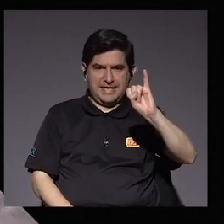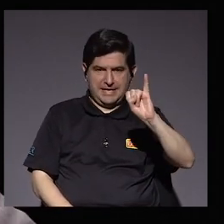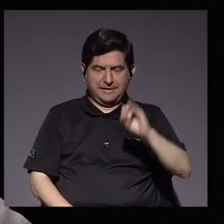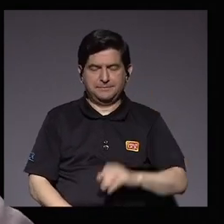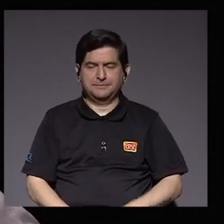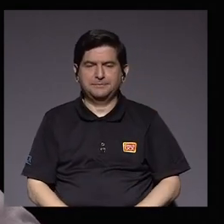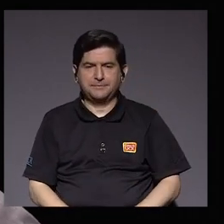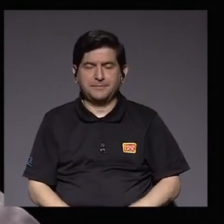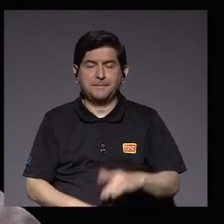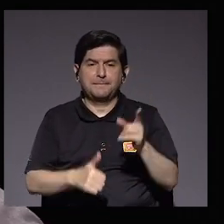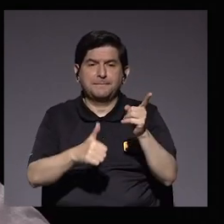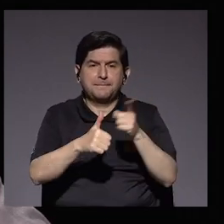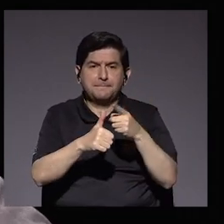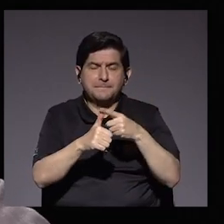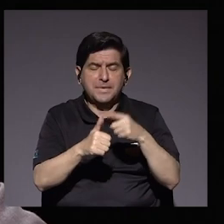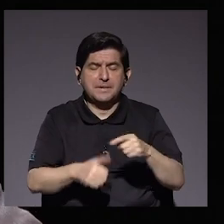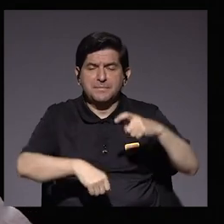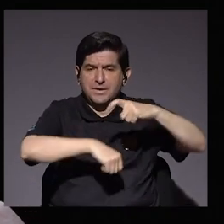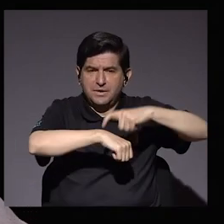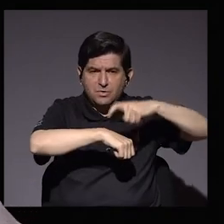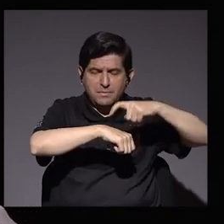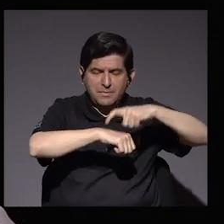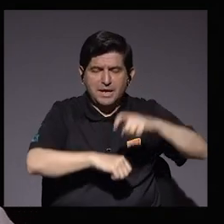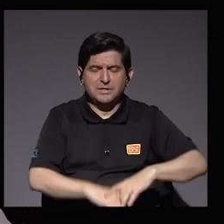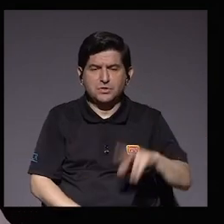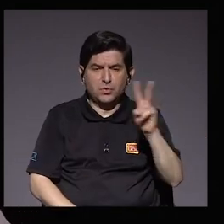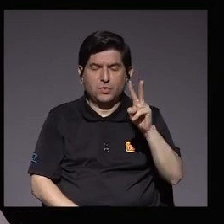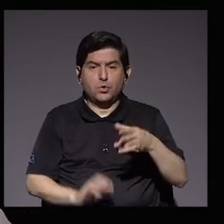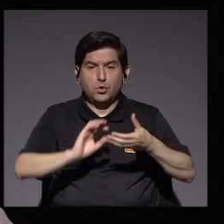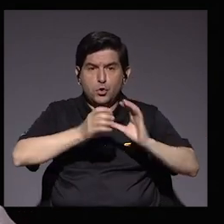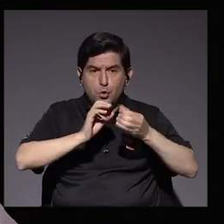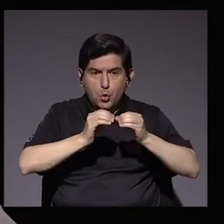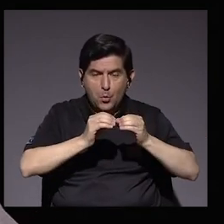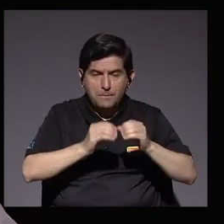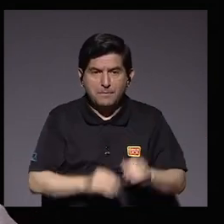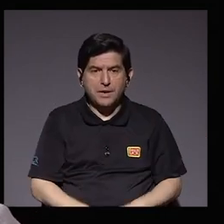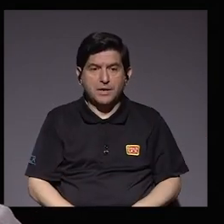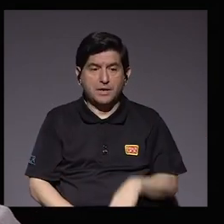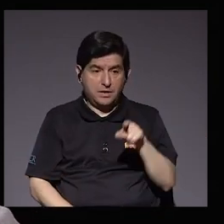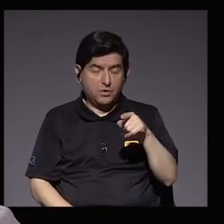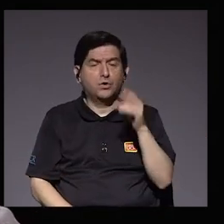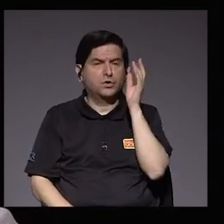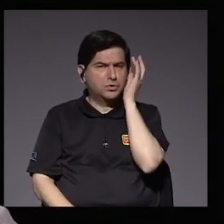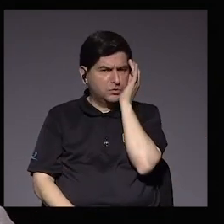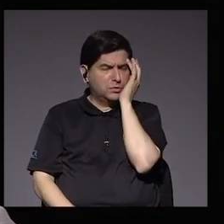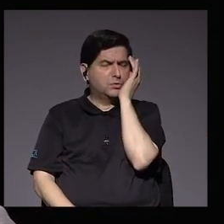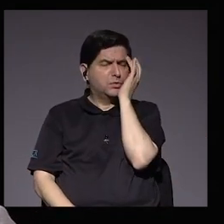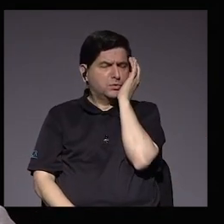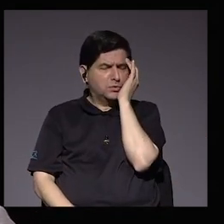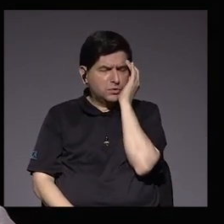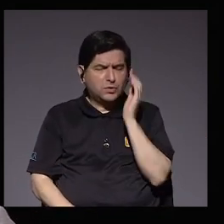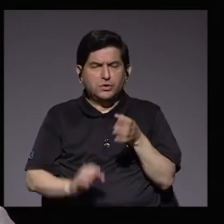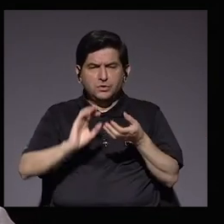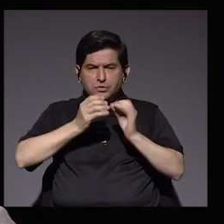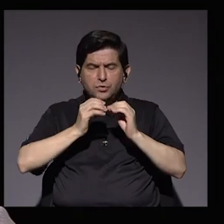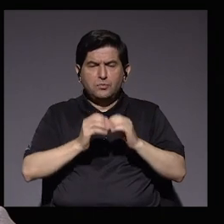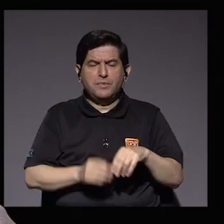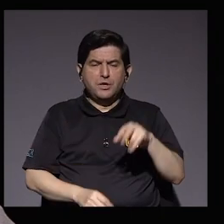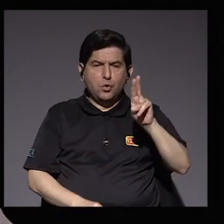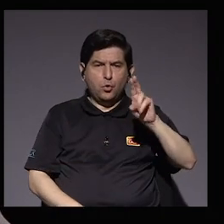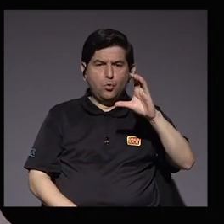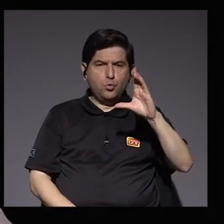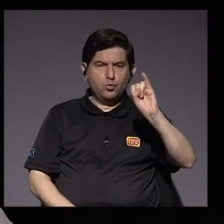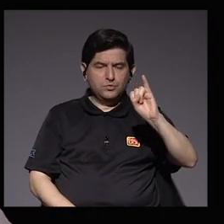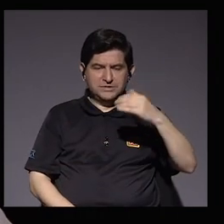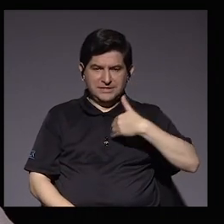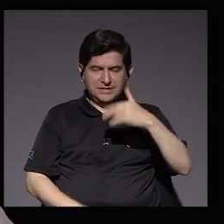que en la primera oleada era un número bastante preocupante, sobre todo por la cantidad de unidades